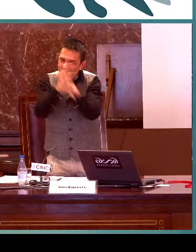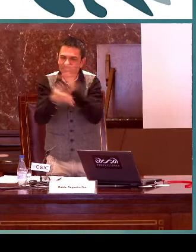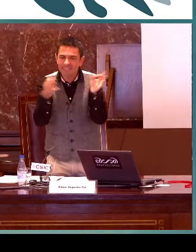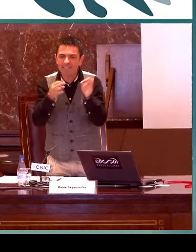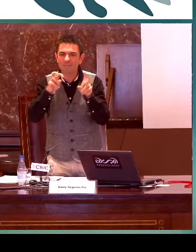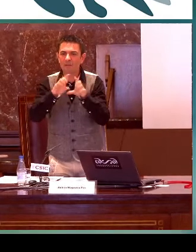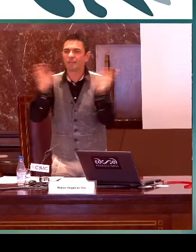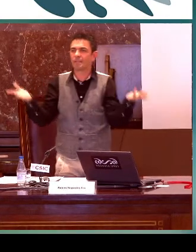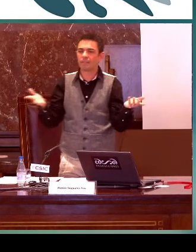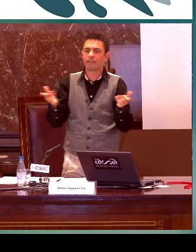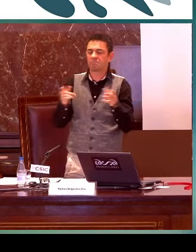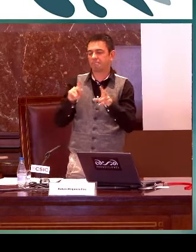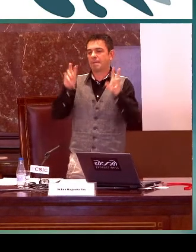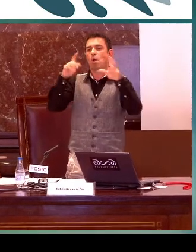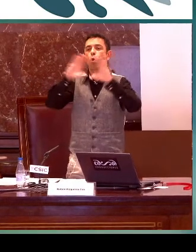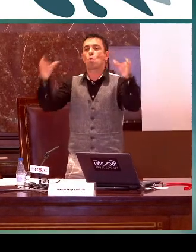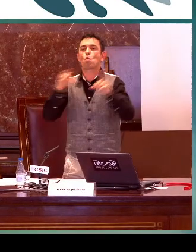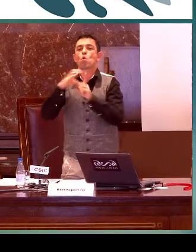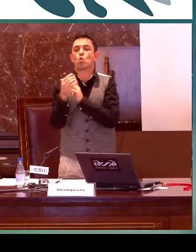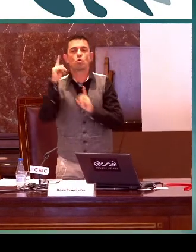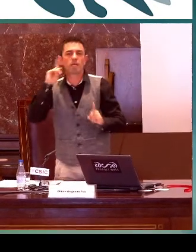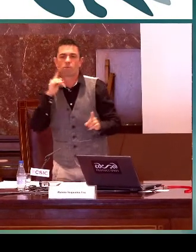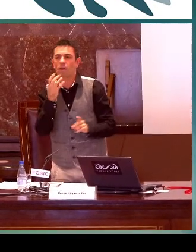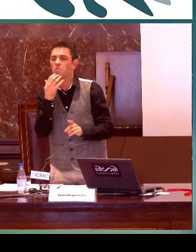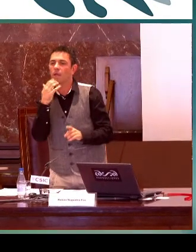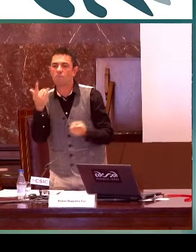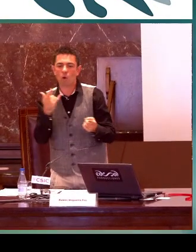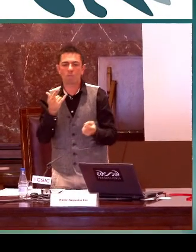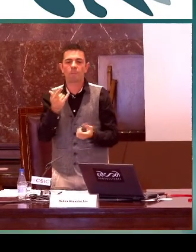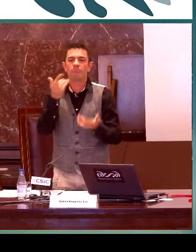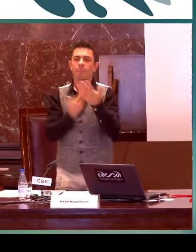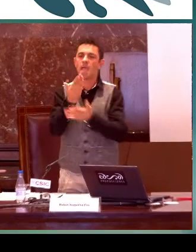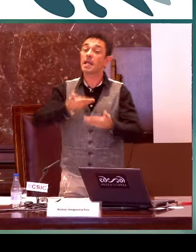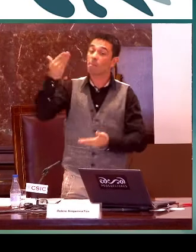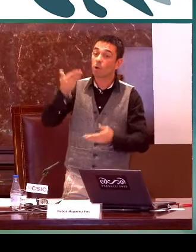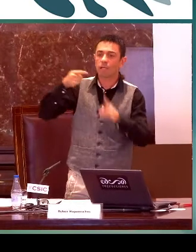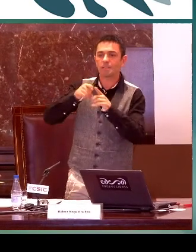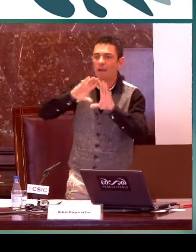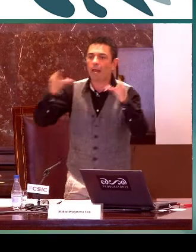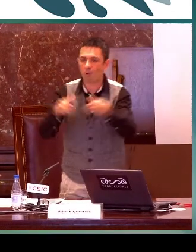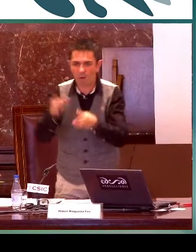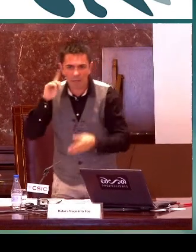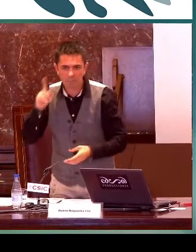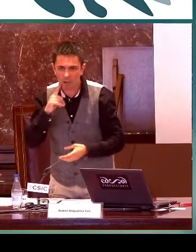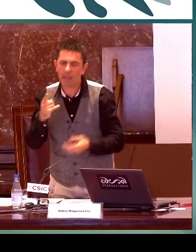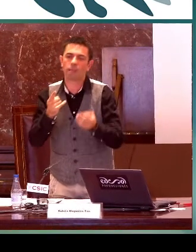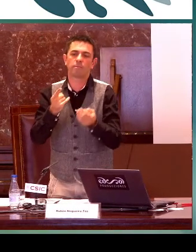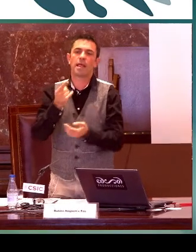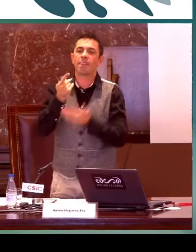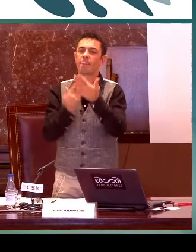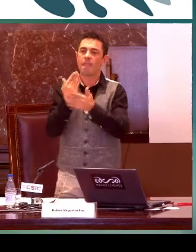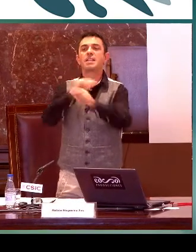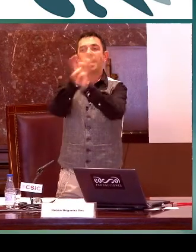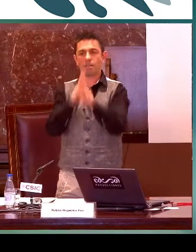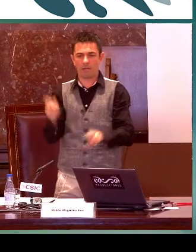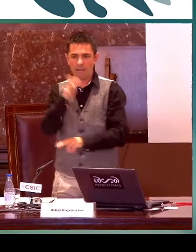el tema que están explicando es cultura sorda pues por ejemplo lo importante para que es